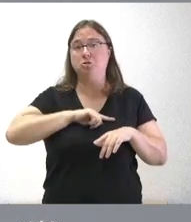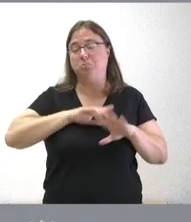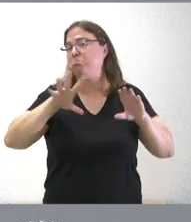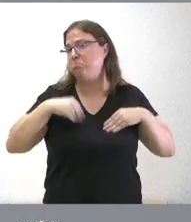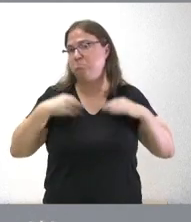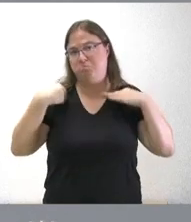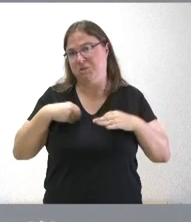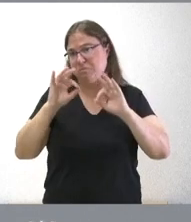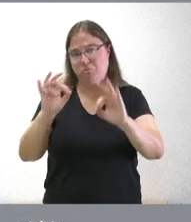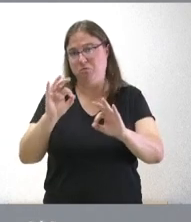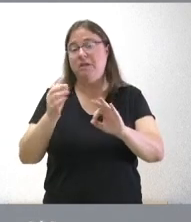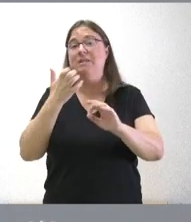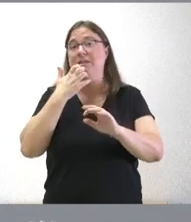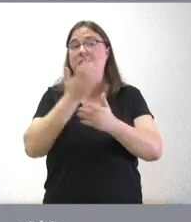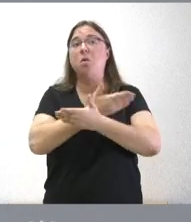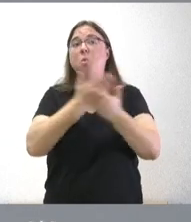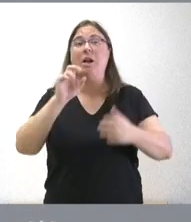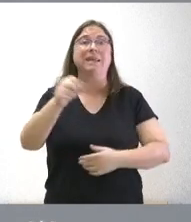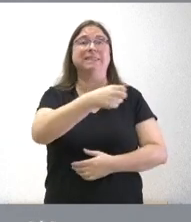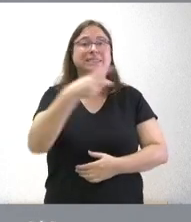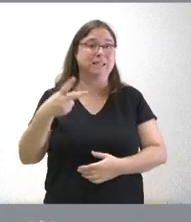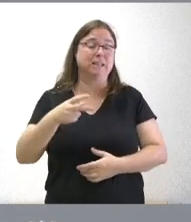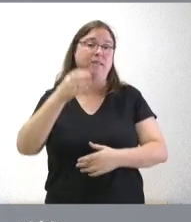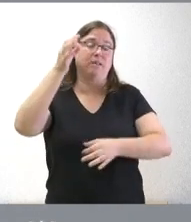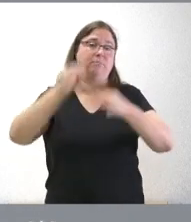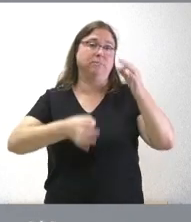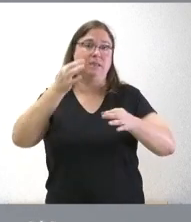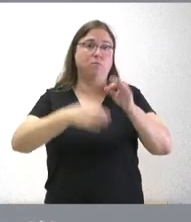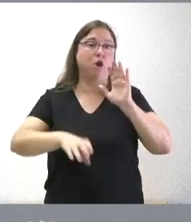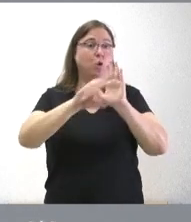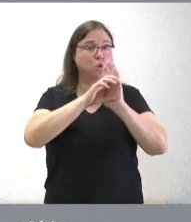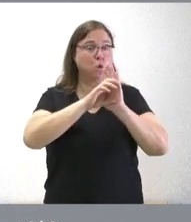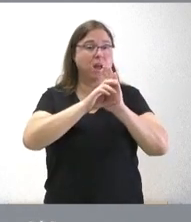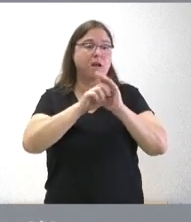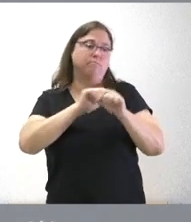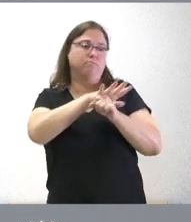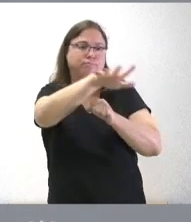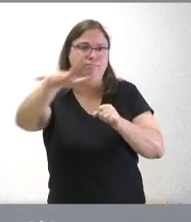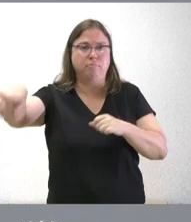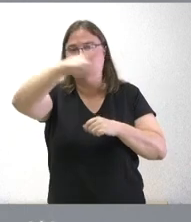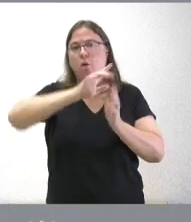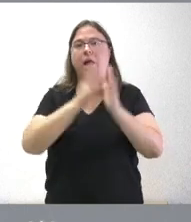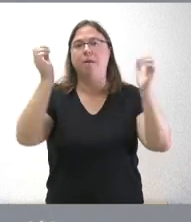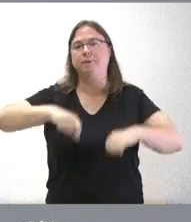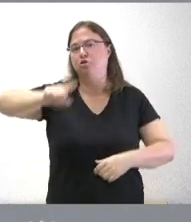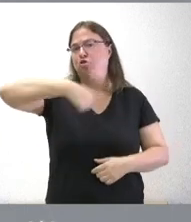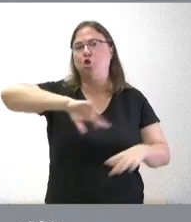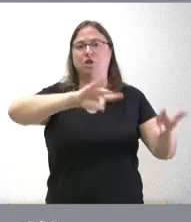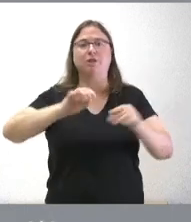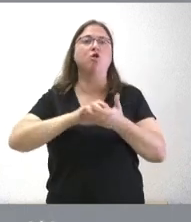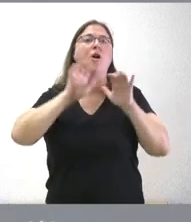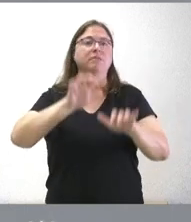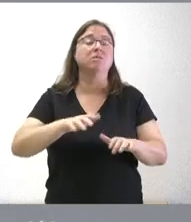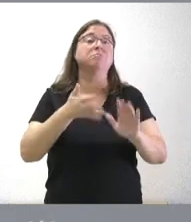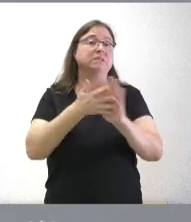a ese hecho de que cualquier sentencia en ese sentido el Tribunal Constitucional es una sentencia que sería aplicado en todo el territorio de Castilla y León